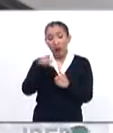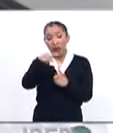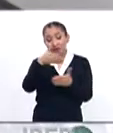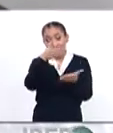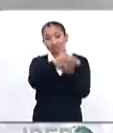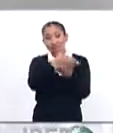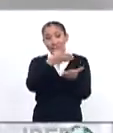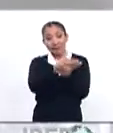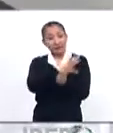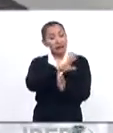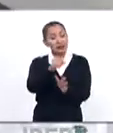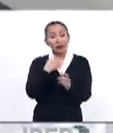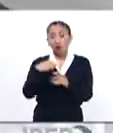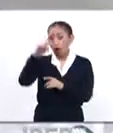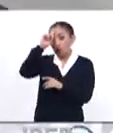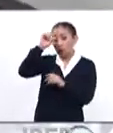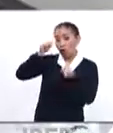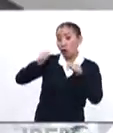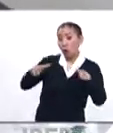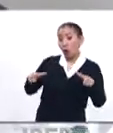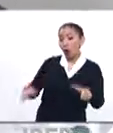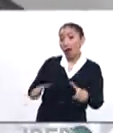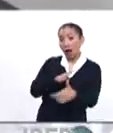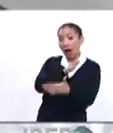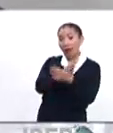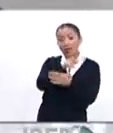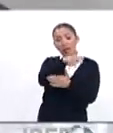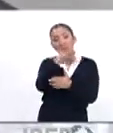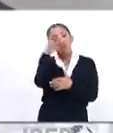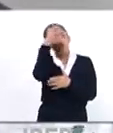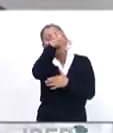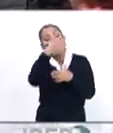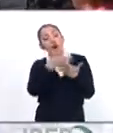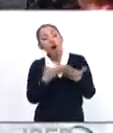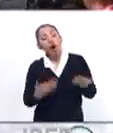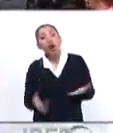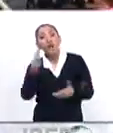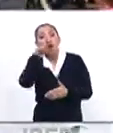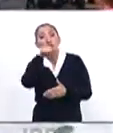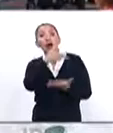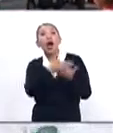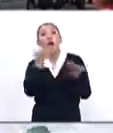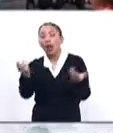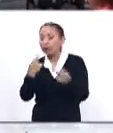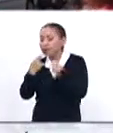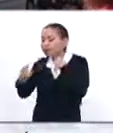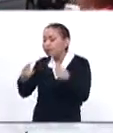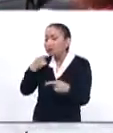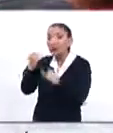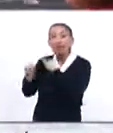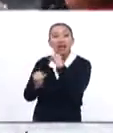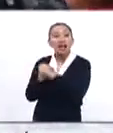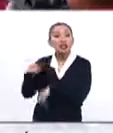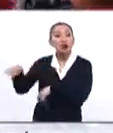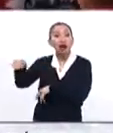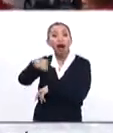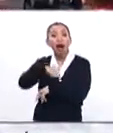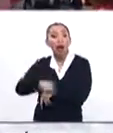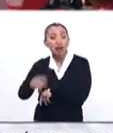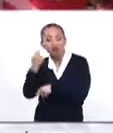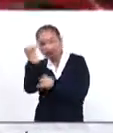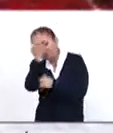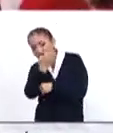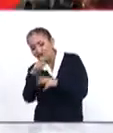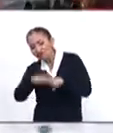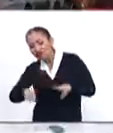Esto llegó al Consejo de Seguridad. Es decir, el destino y el futuro de Venezuela ahora va a pasar por el internacionalismo y por